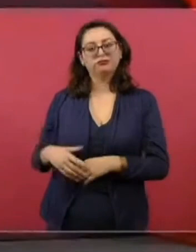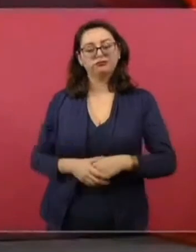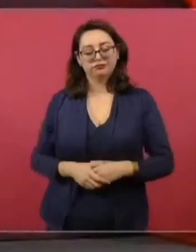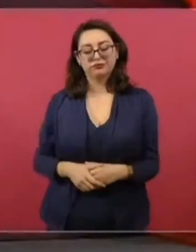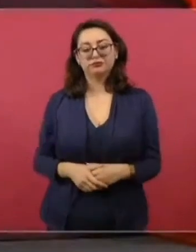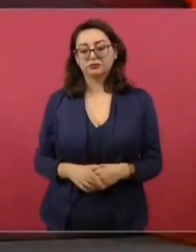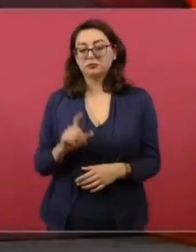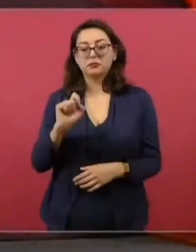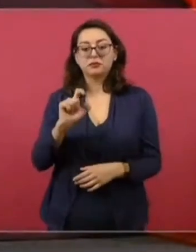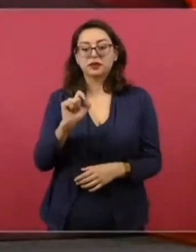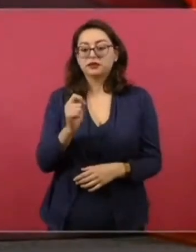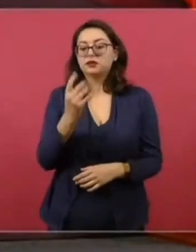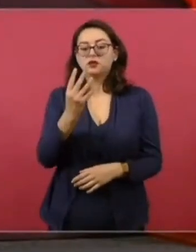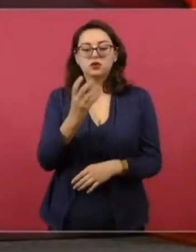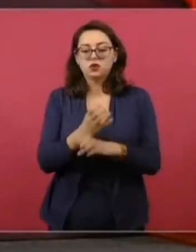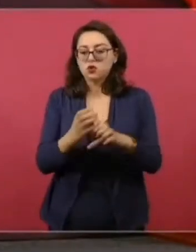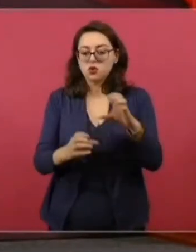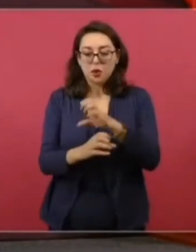alimentos básicos.